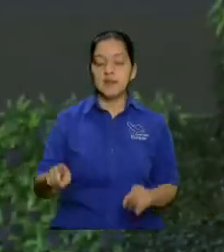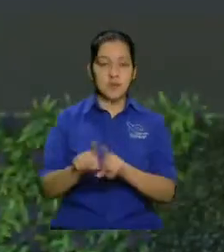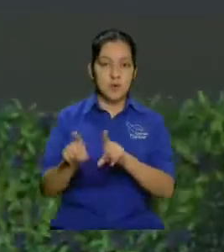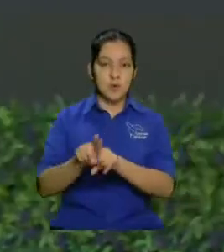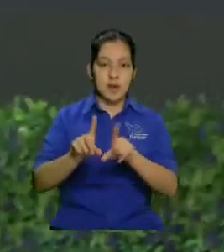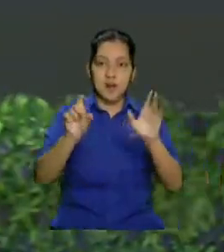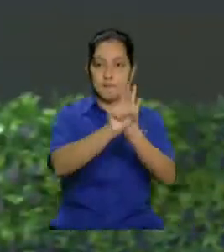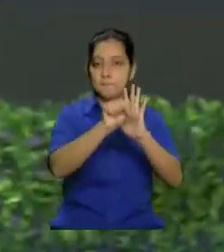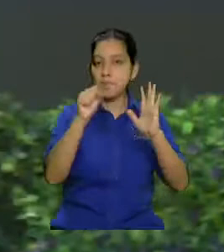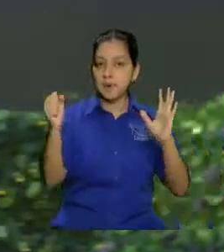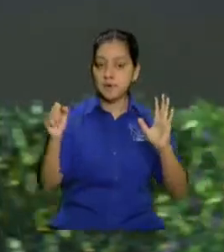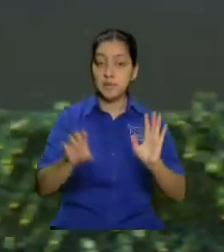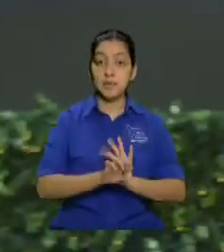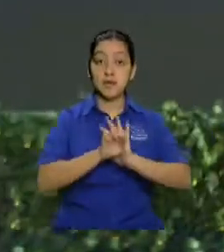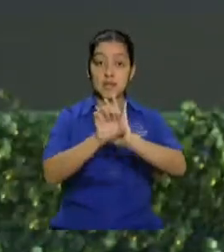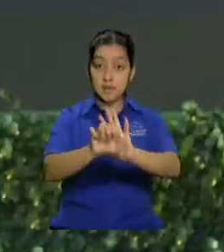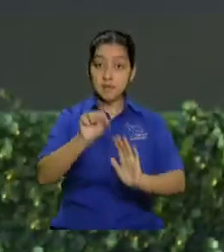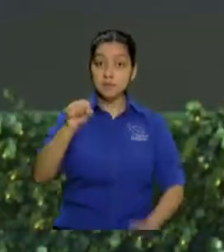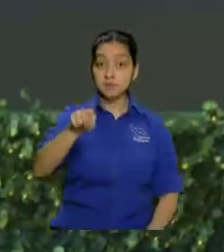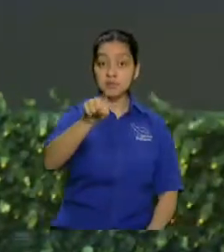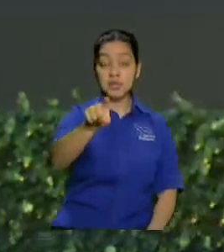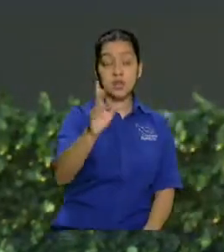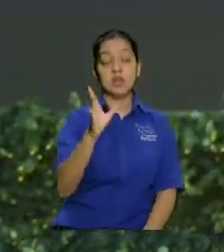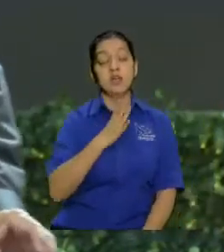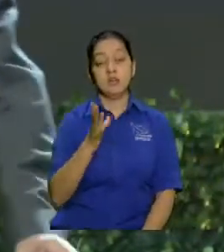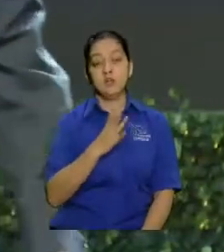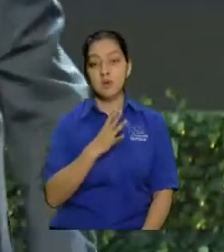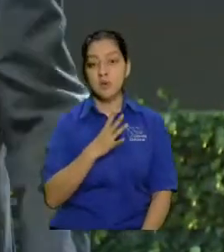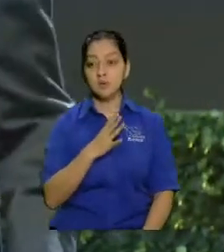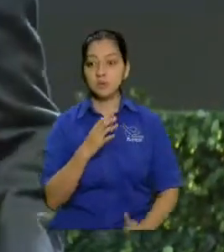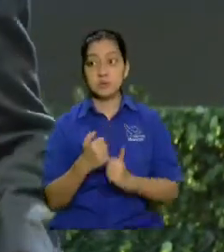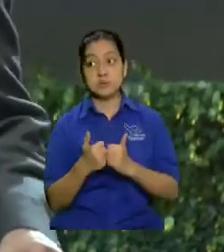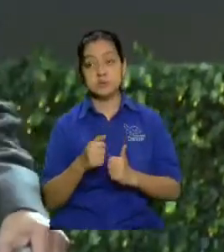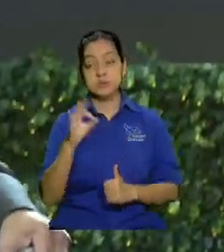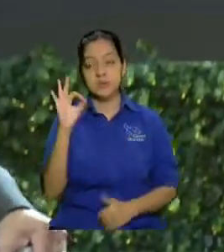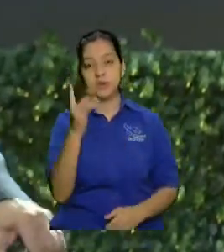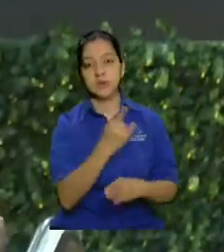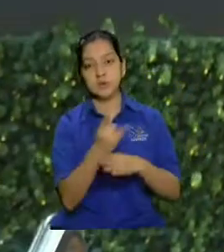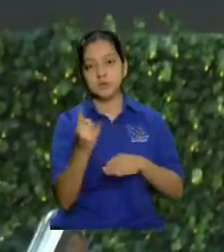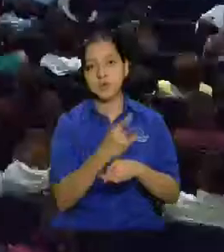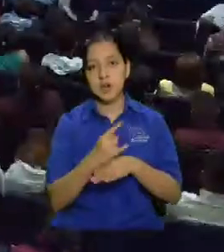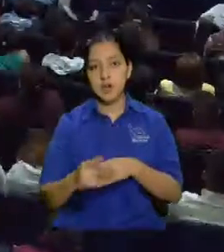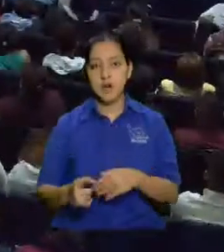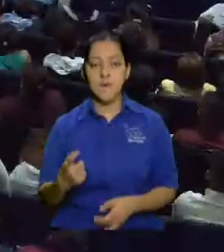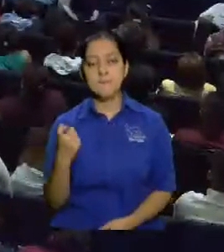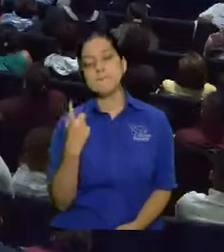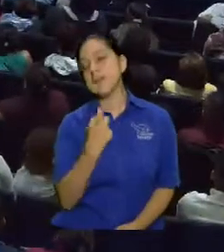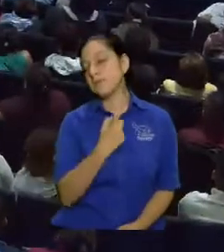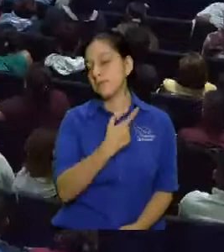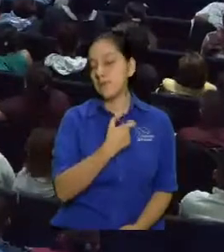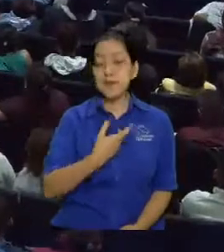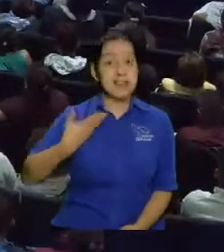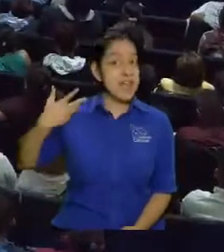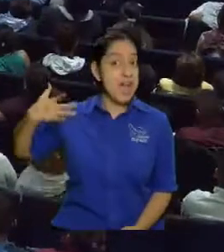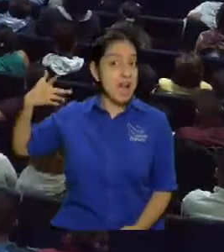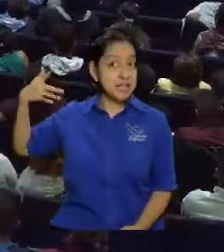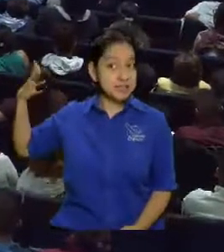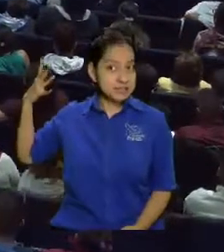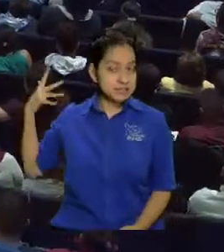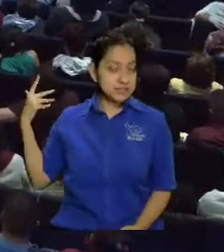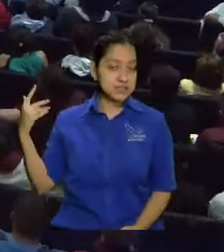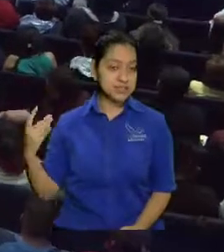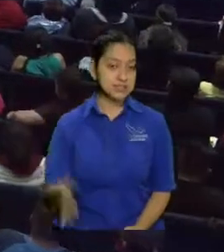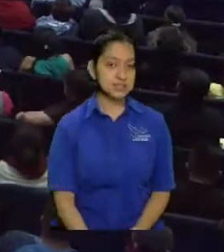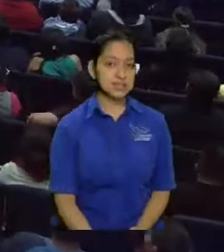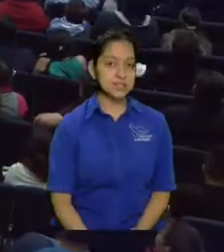por ejemplo si usted mi hermana tuvo un subnovio que utilizaba una loción de aquellas viejas acuadelva